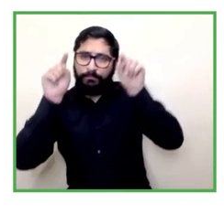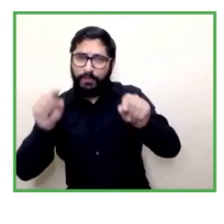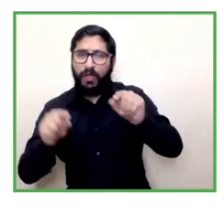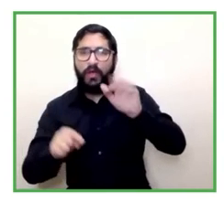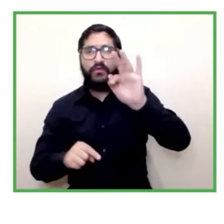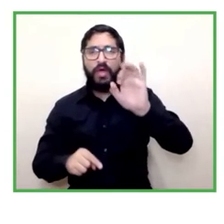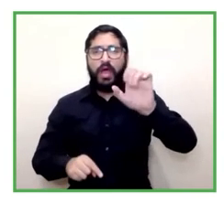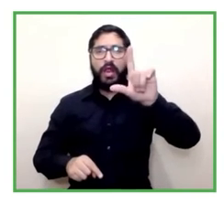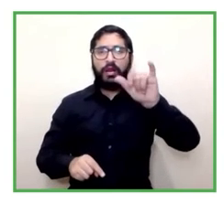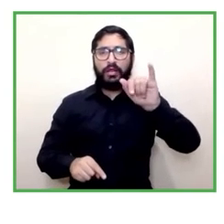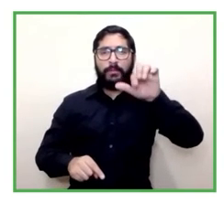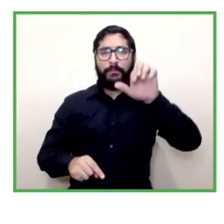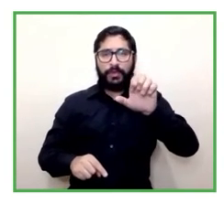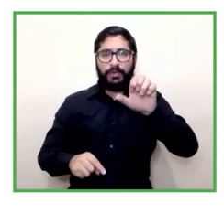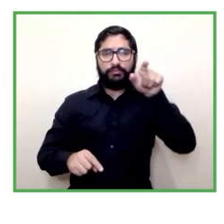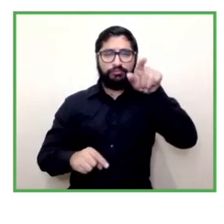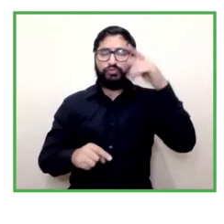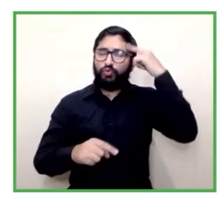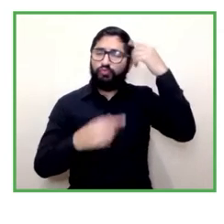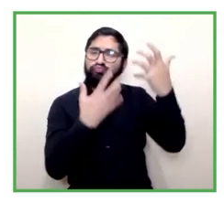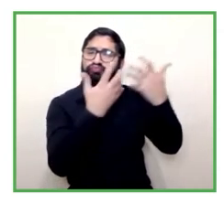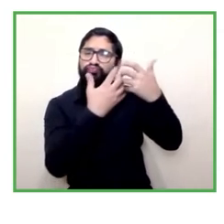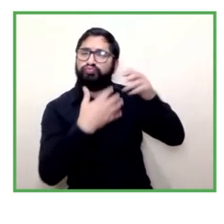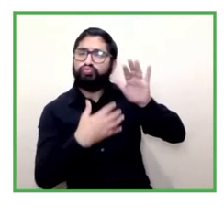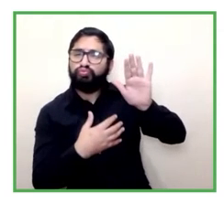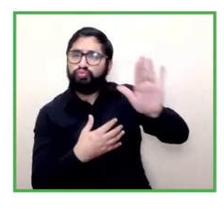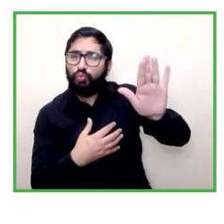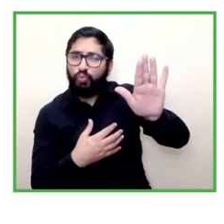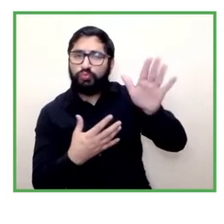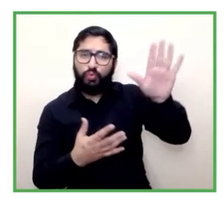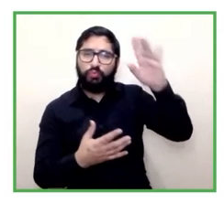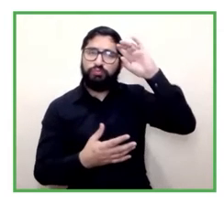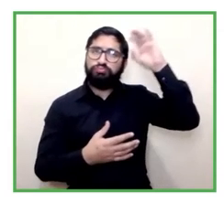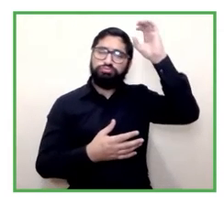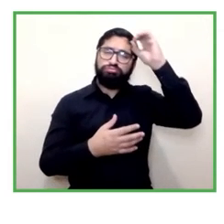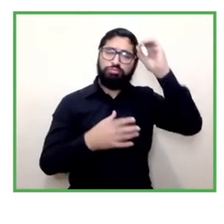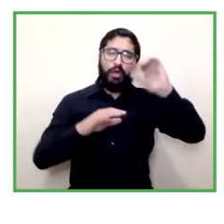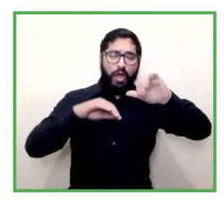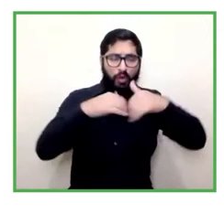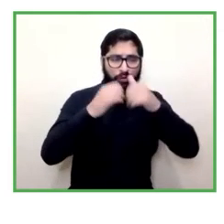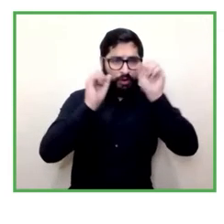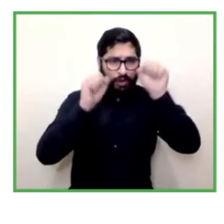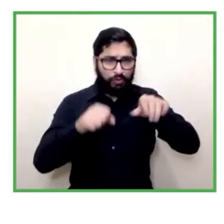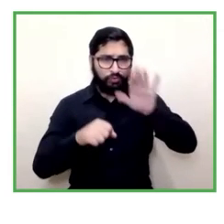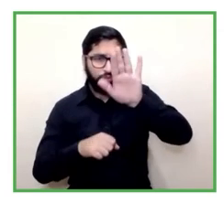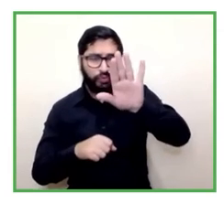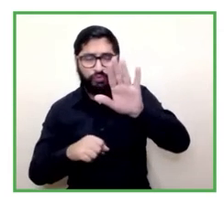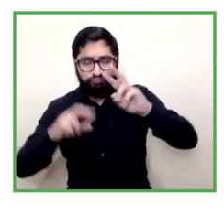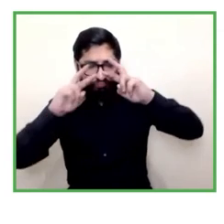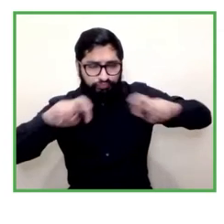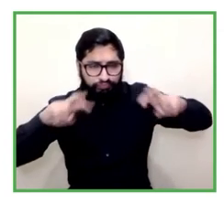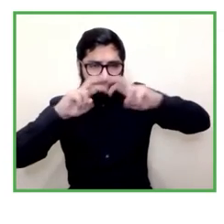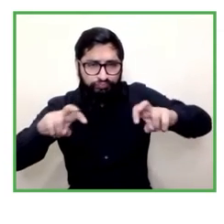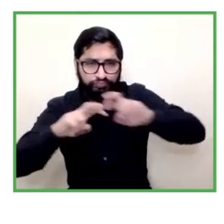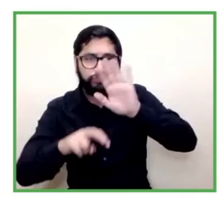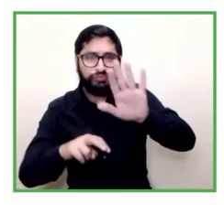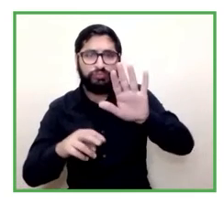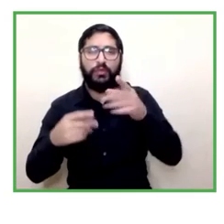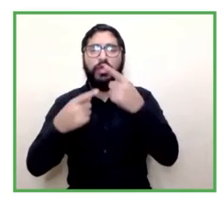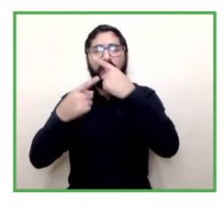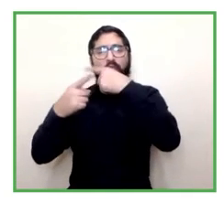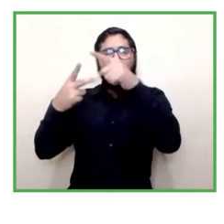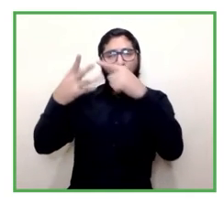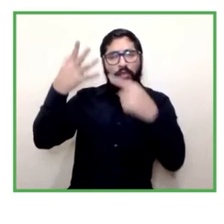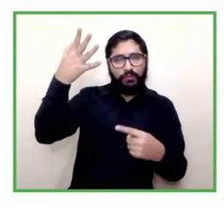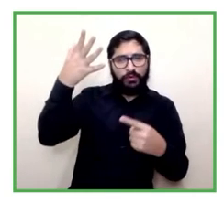en que tú nos mencionaste que habían explorado la diversificación de empleo para personas con discapacidad